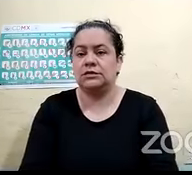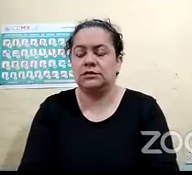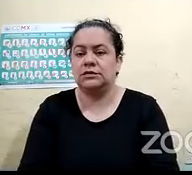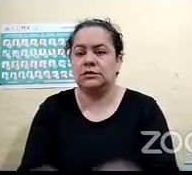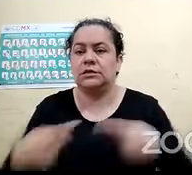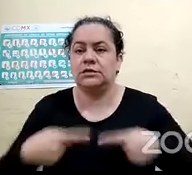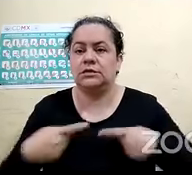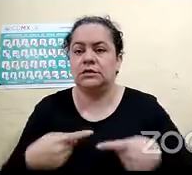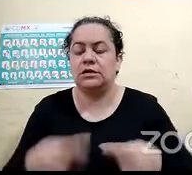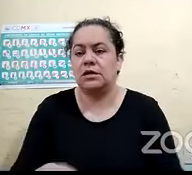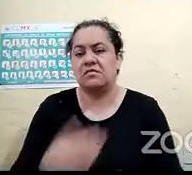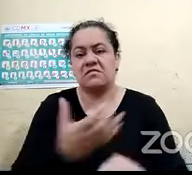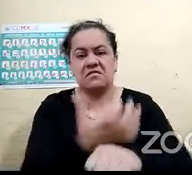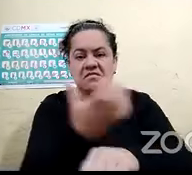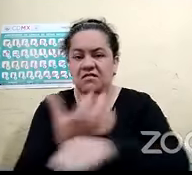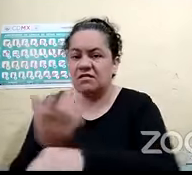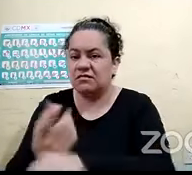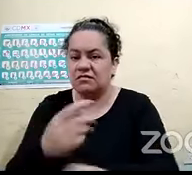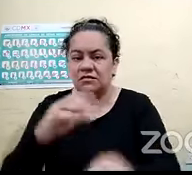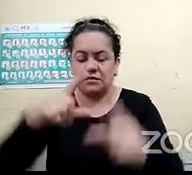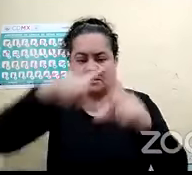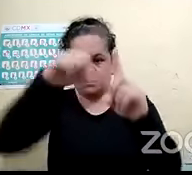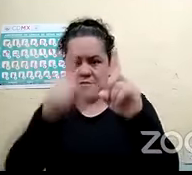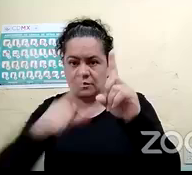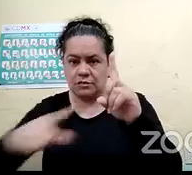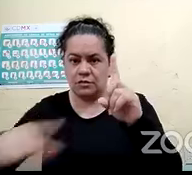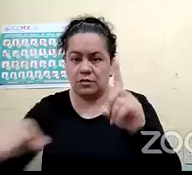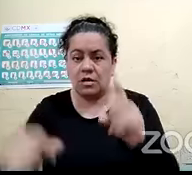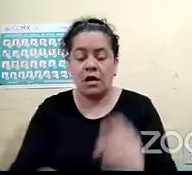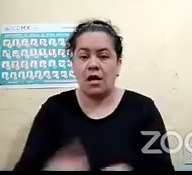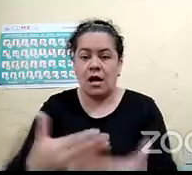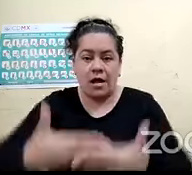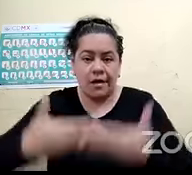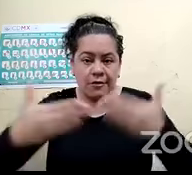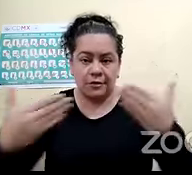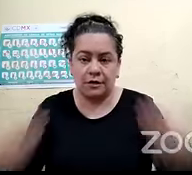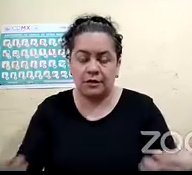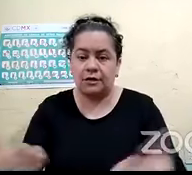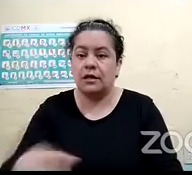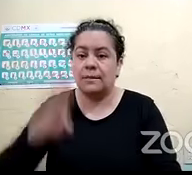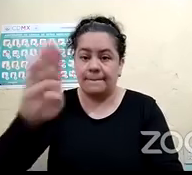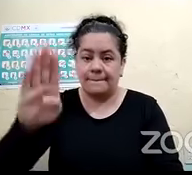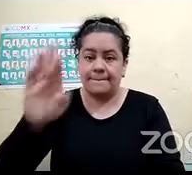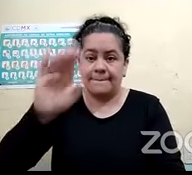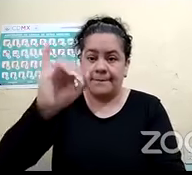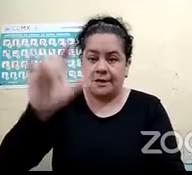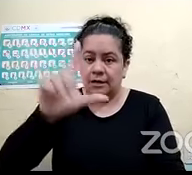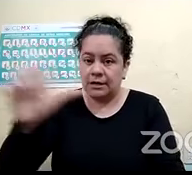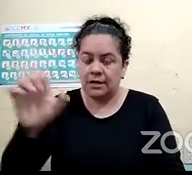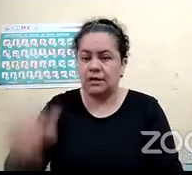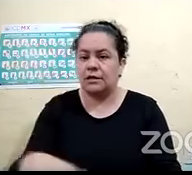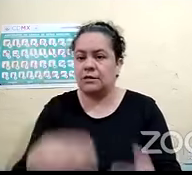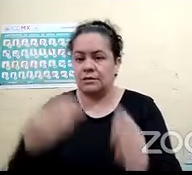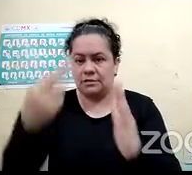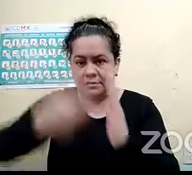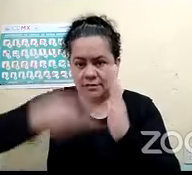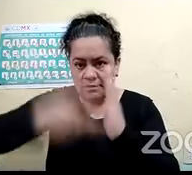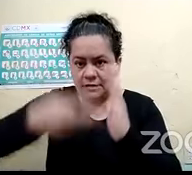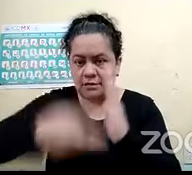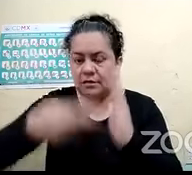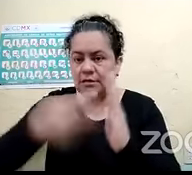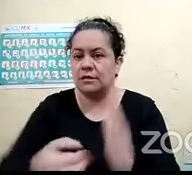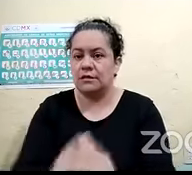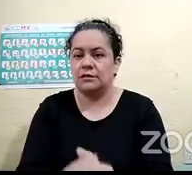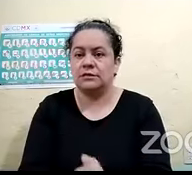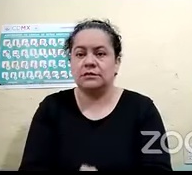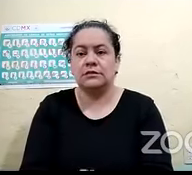Mexicana. Actualmente es instructora del sistema braille en el programa TAOC, Talleres de Artes y Oficios Comunitarios del